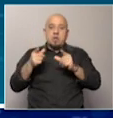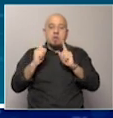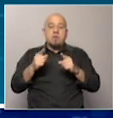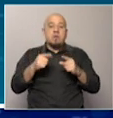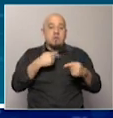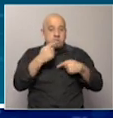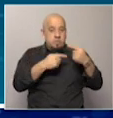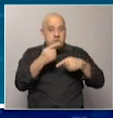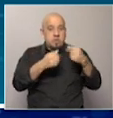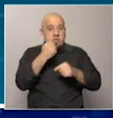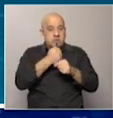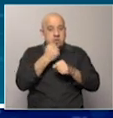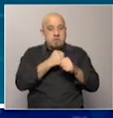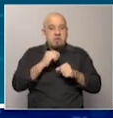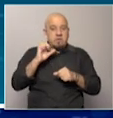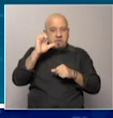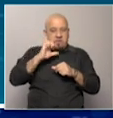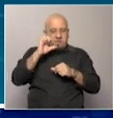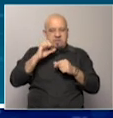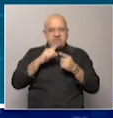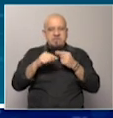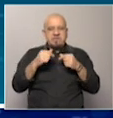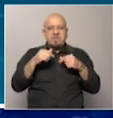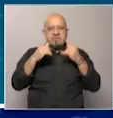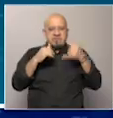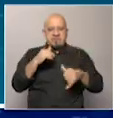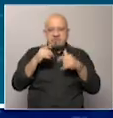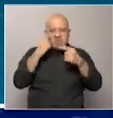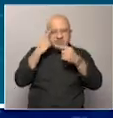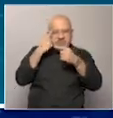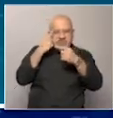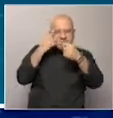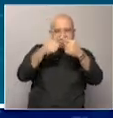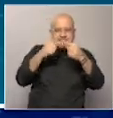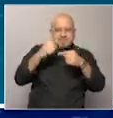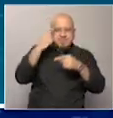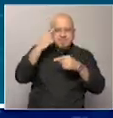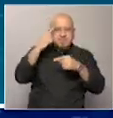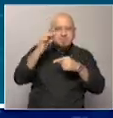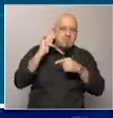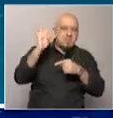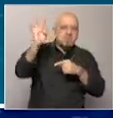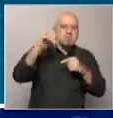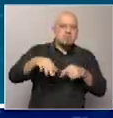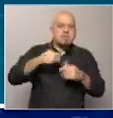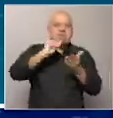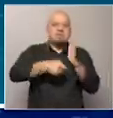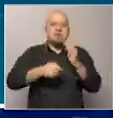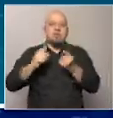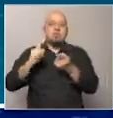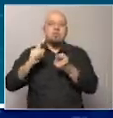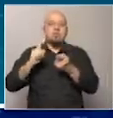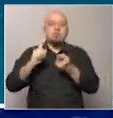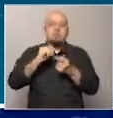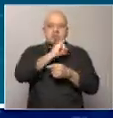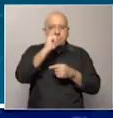sigue trabajando como buen empresario, que ese es pragmático y tiene esa visión, ese proyecto de firmar una paz a medida para